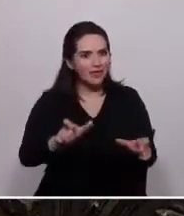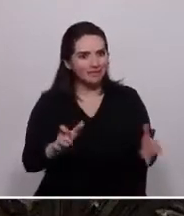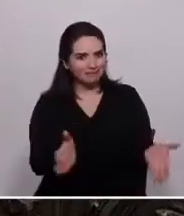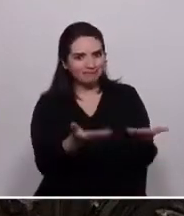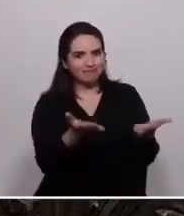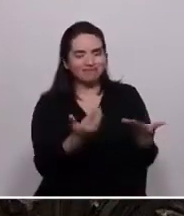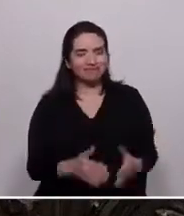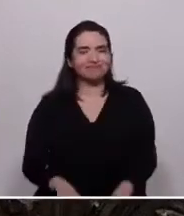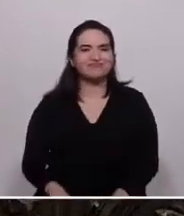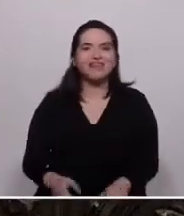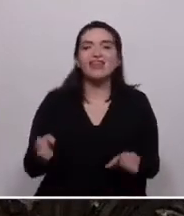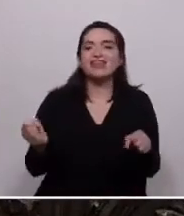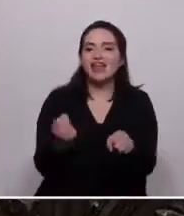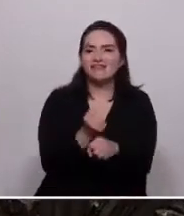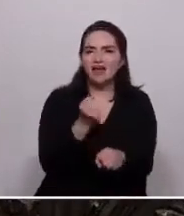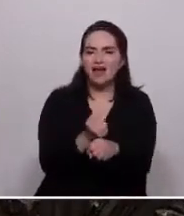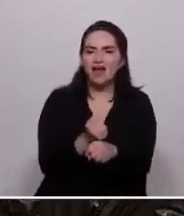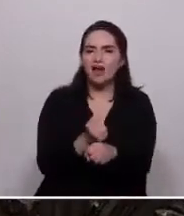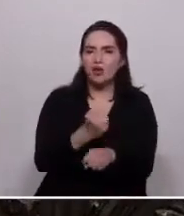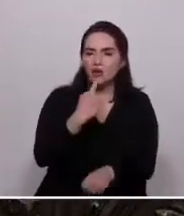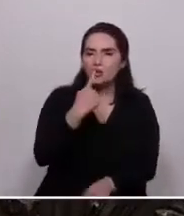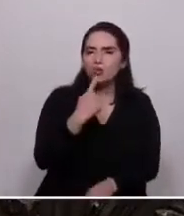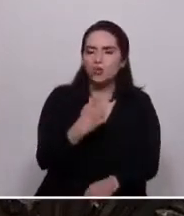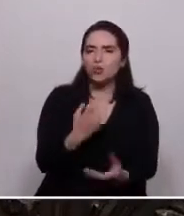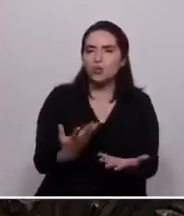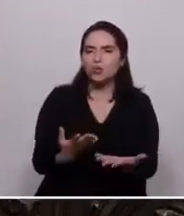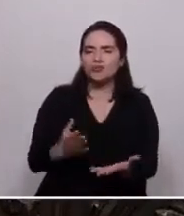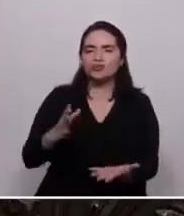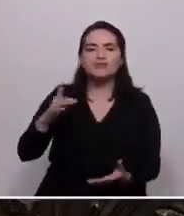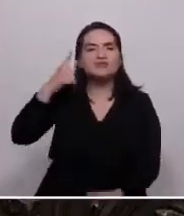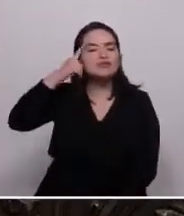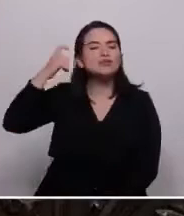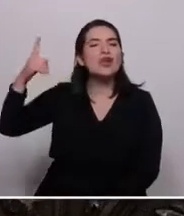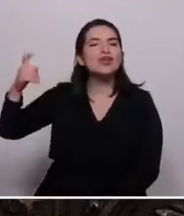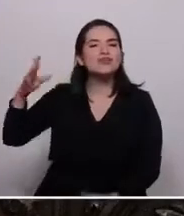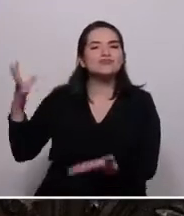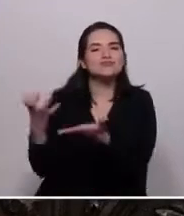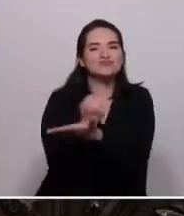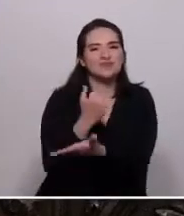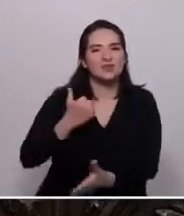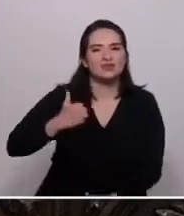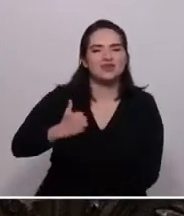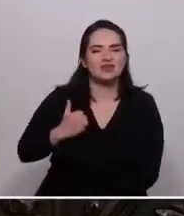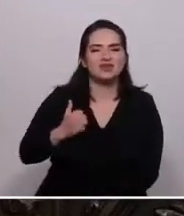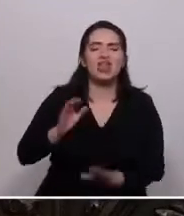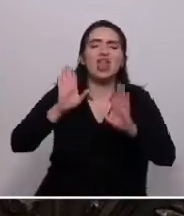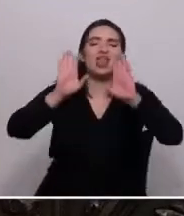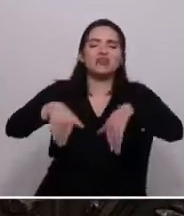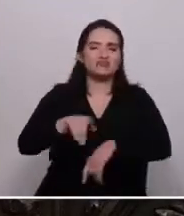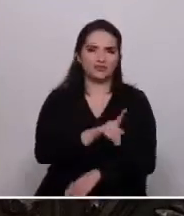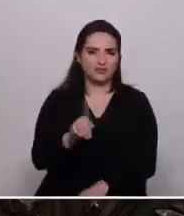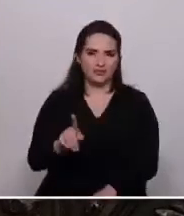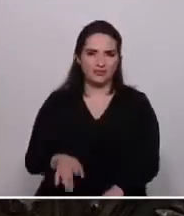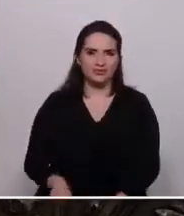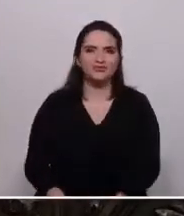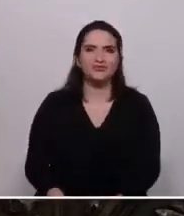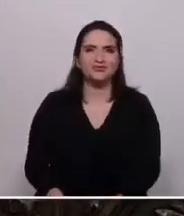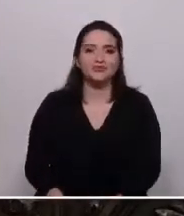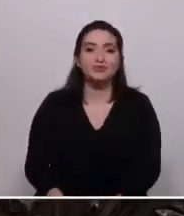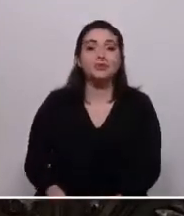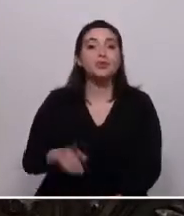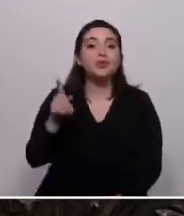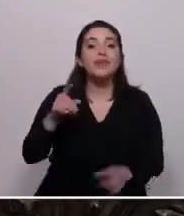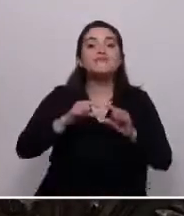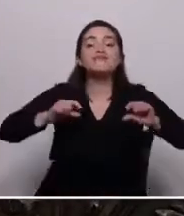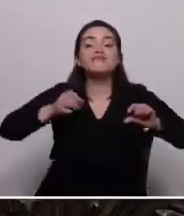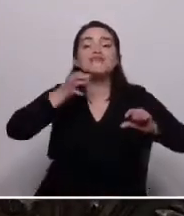a trabajar duro para alcanzar nuestros sueños y no desistir en el camino. Una de sus frases